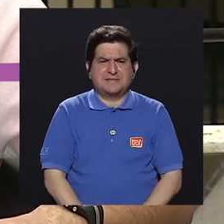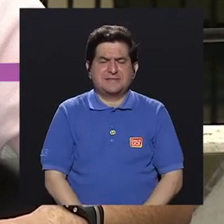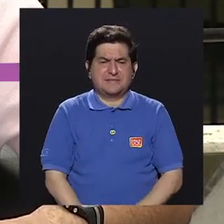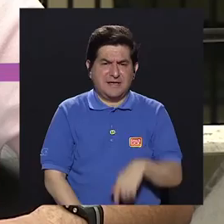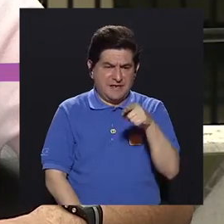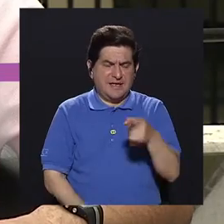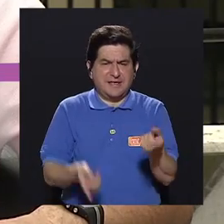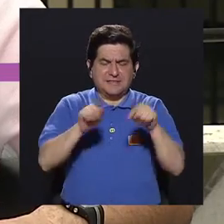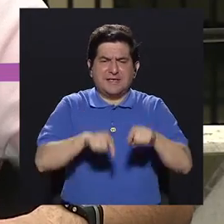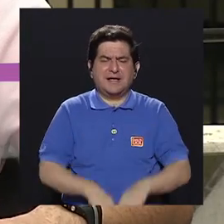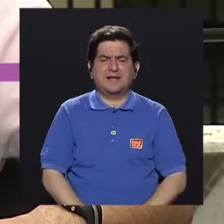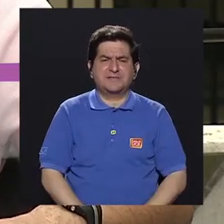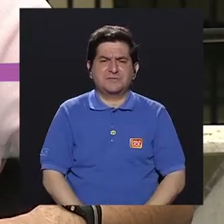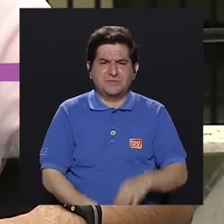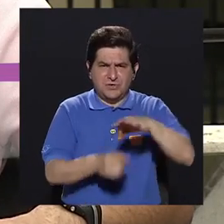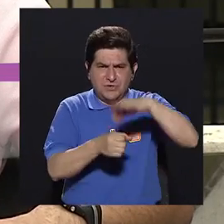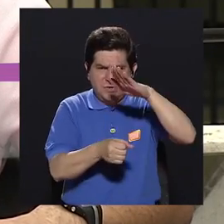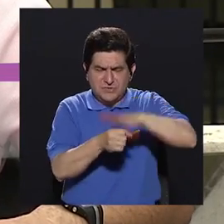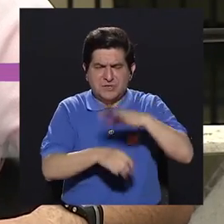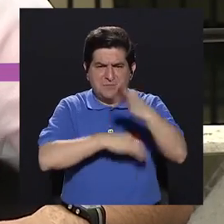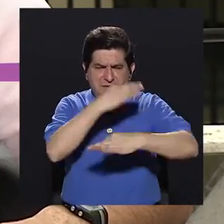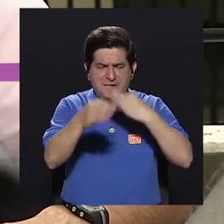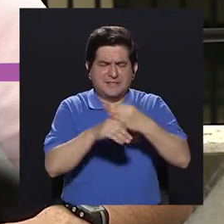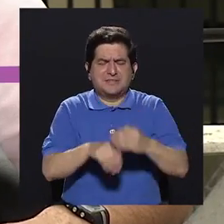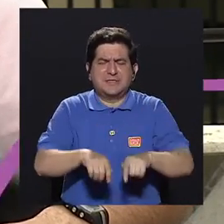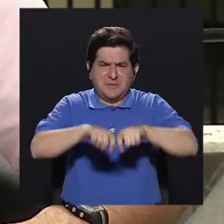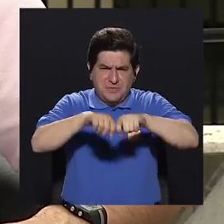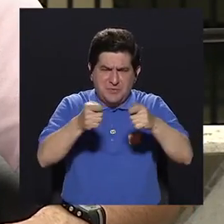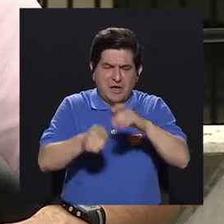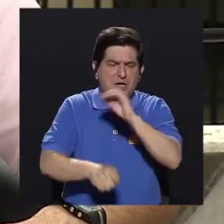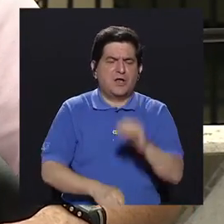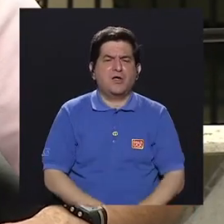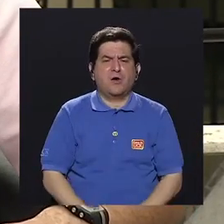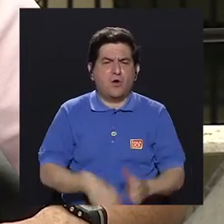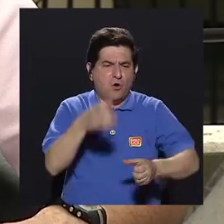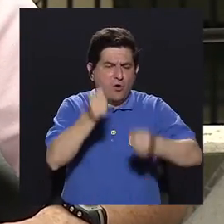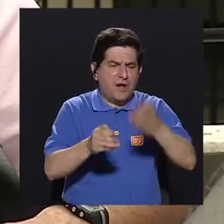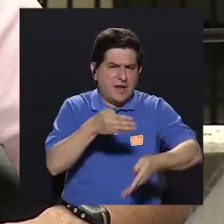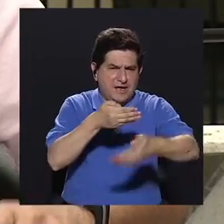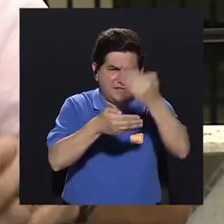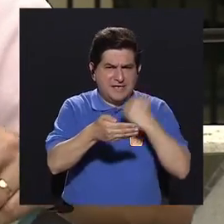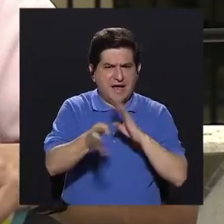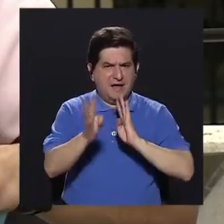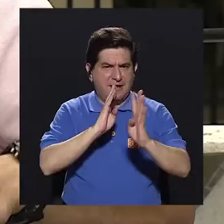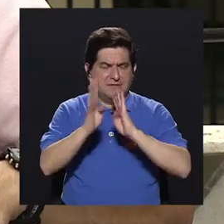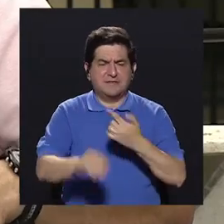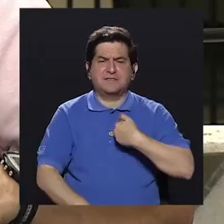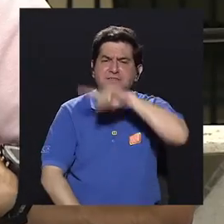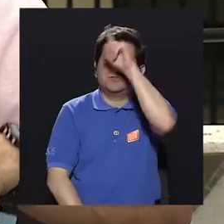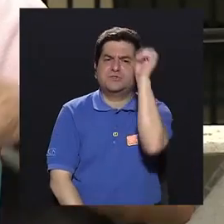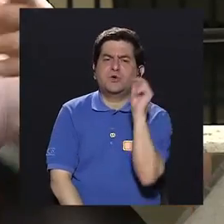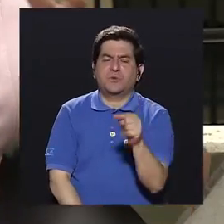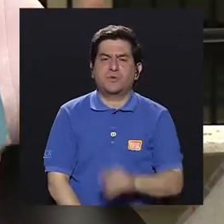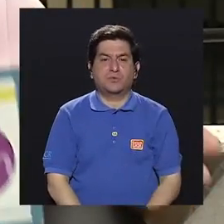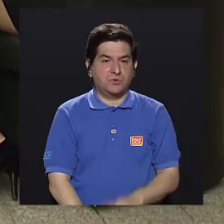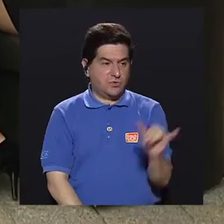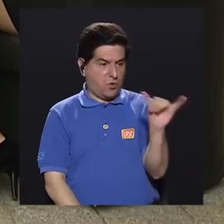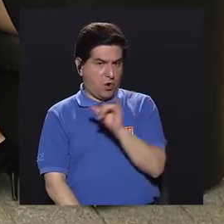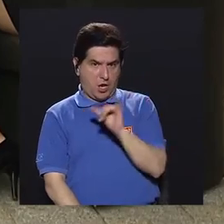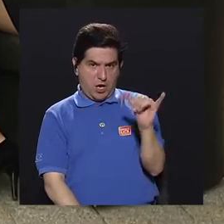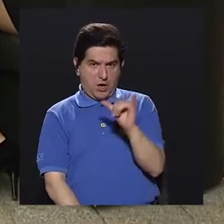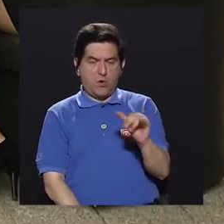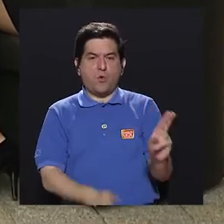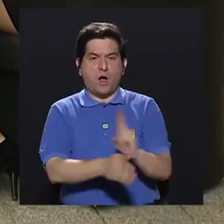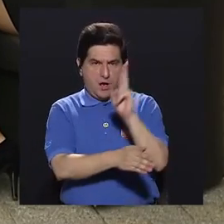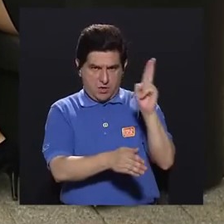oleaginosas, ¿verdad? Ajá. Por estas leches que conversamos en el bloque pasado. O sea, lo que le quiero preguntar es si es lo mismo